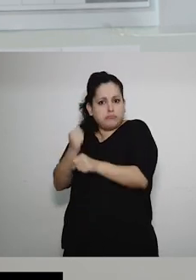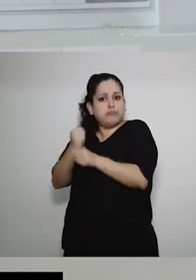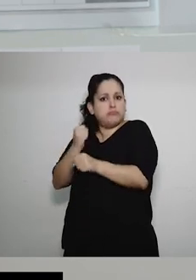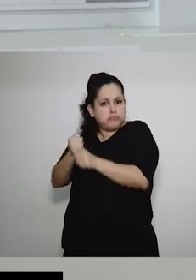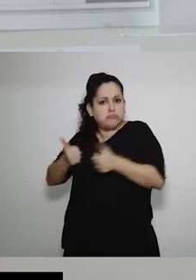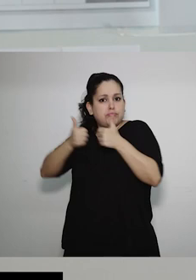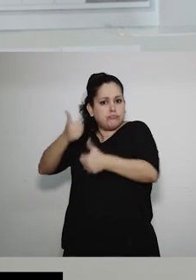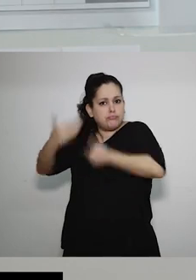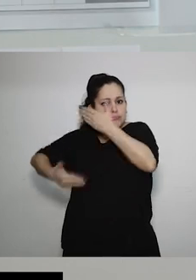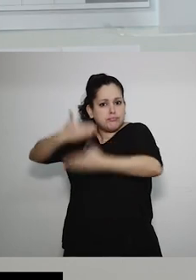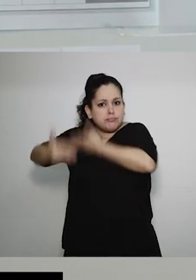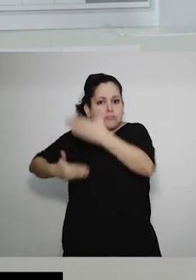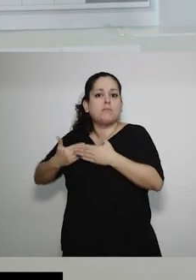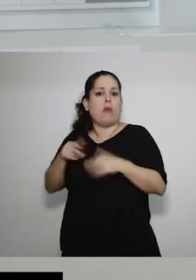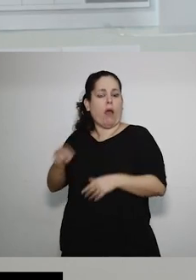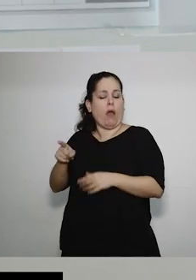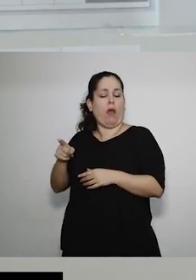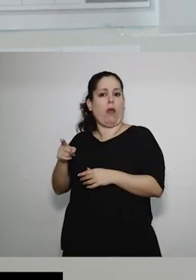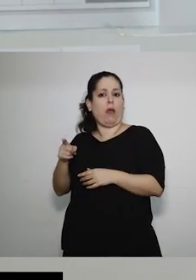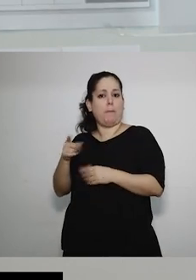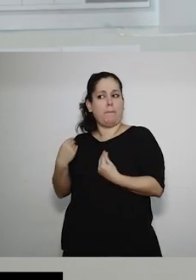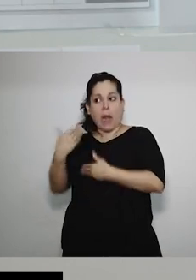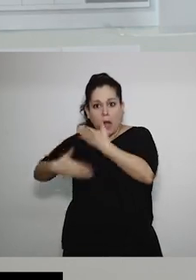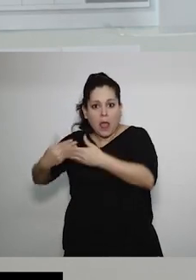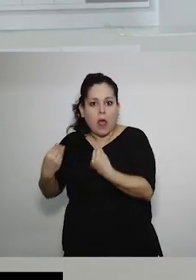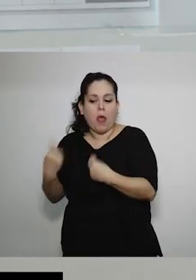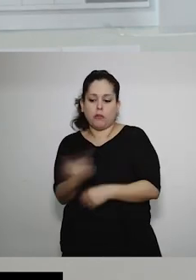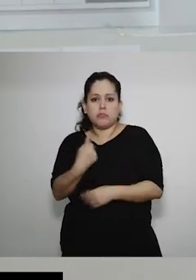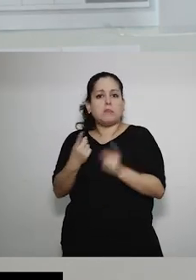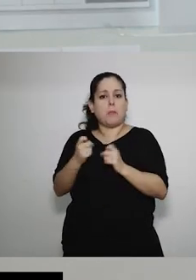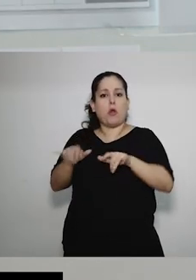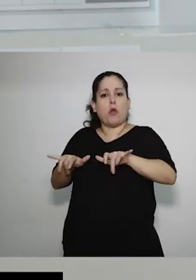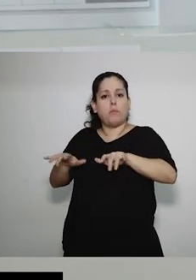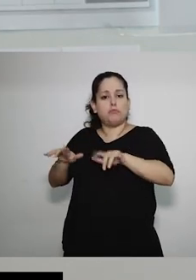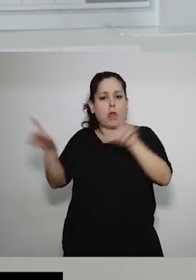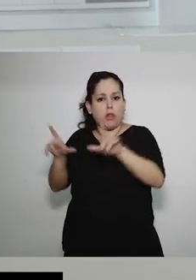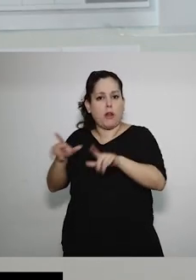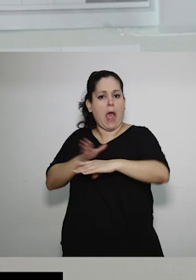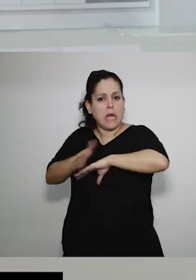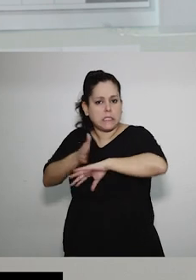desempeñarse necesitamos de las computadoras que sean accesibles,